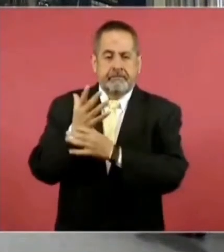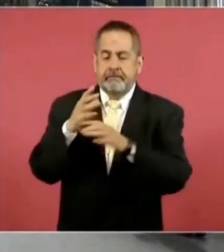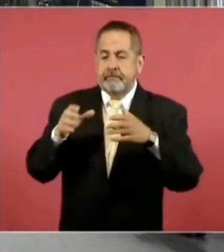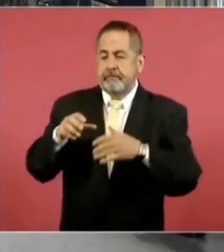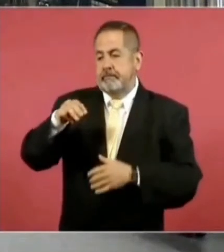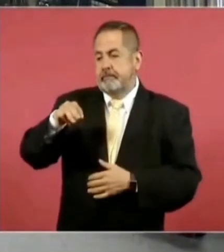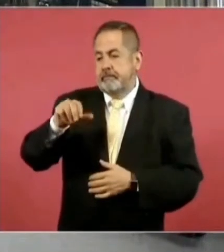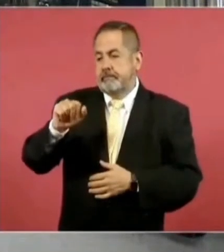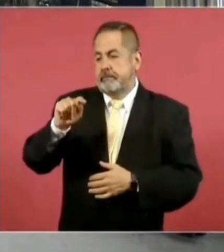Sí.